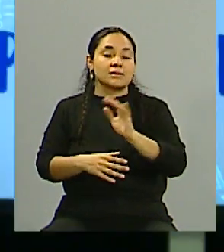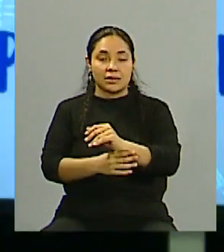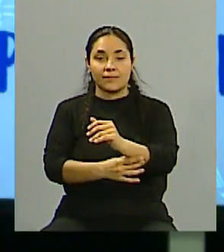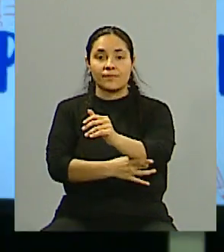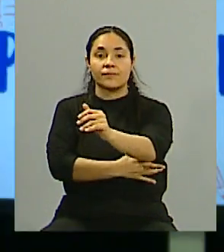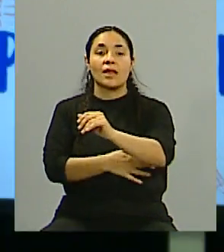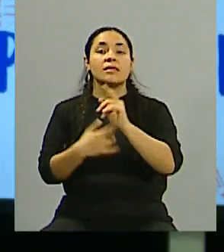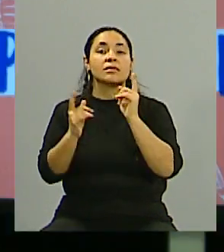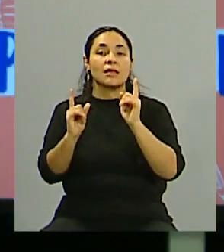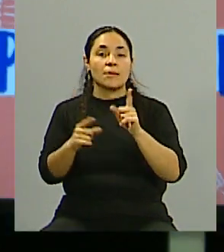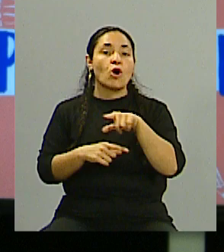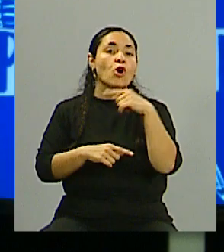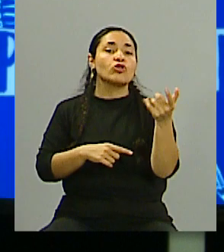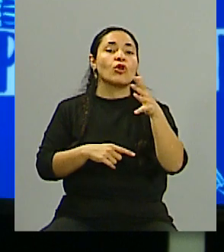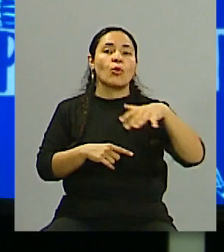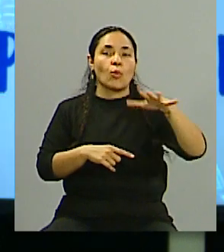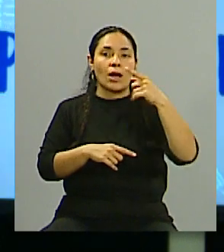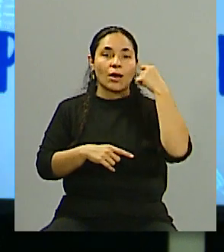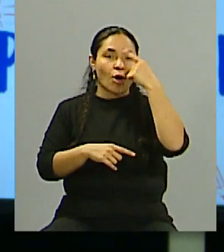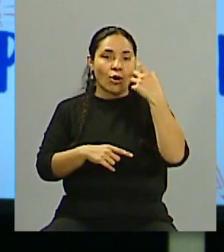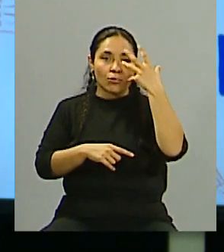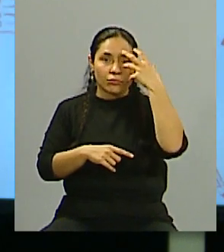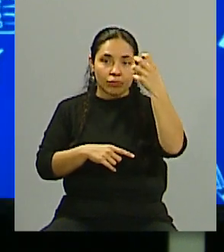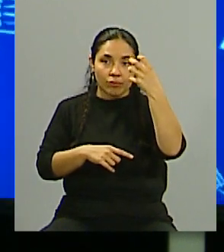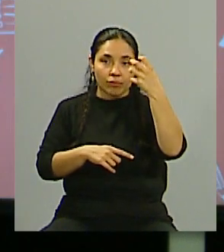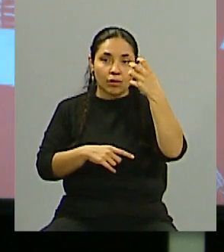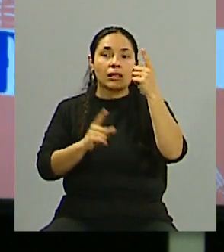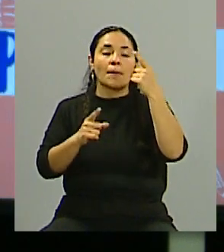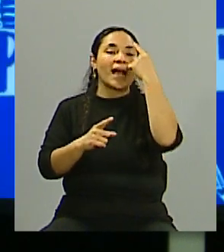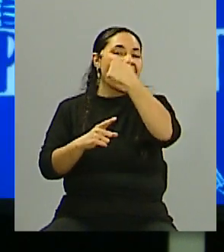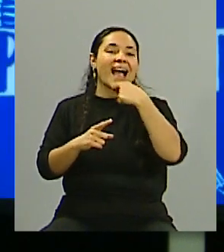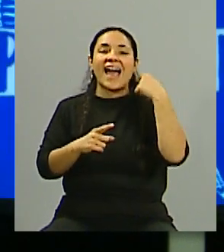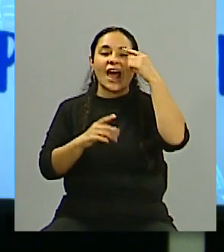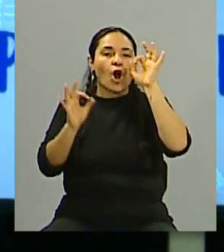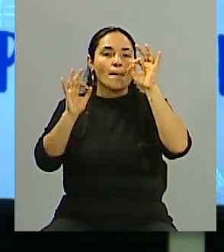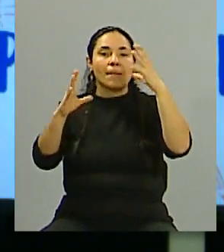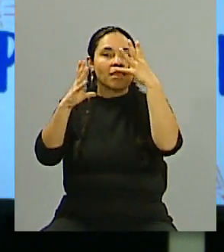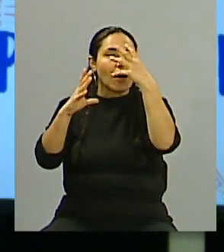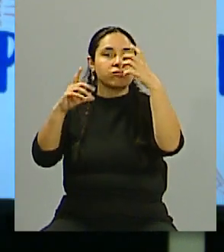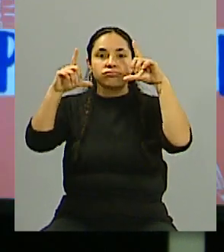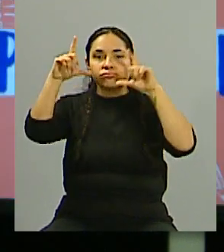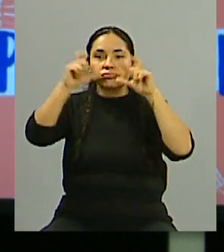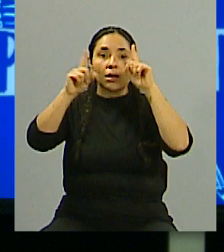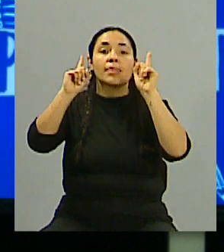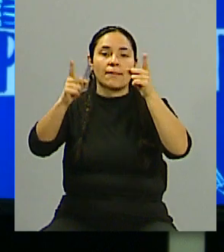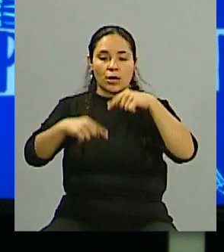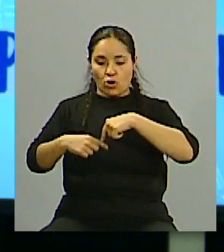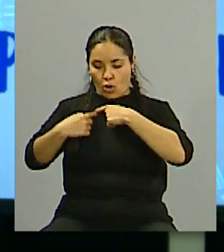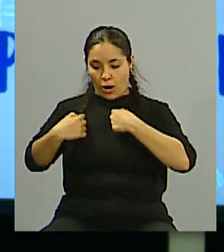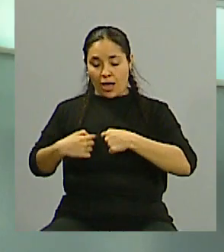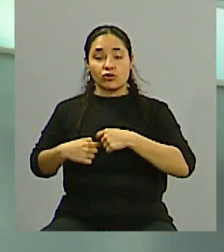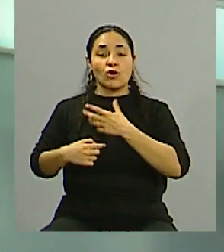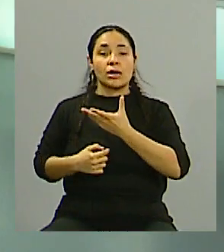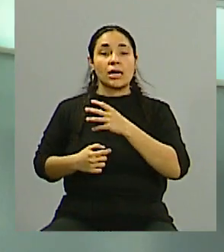aparte, no solo escanearon iris, las facciones de cara, sino también ritmo cardíaco y voz.